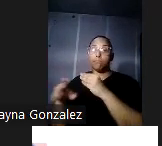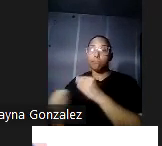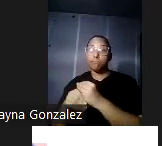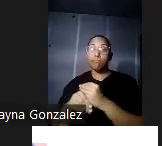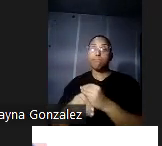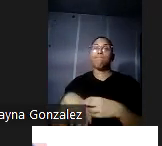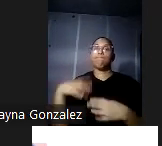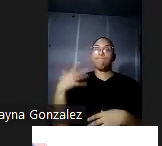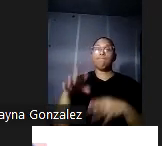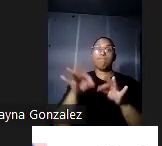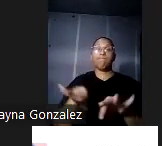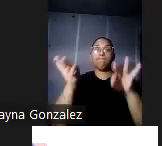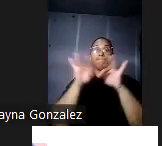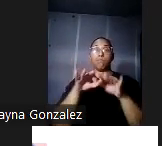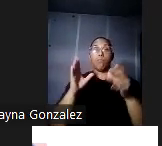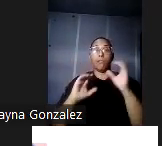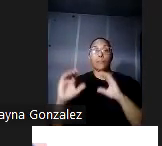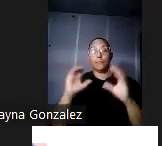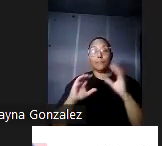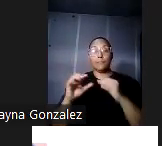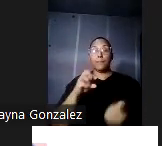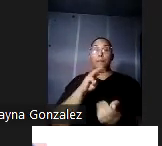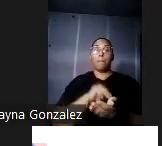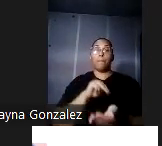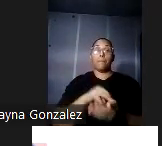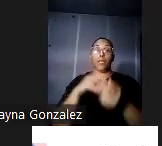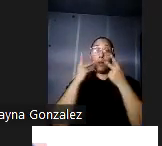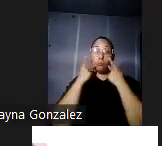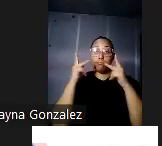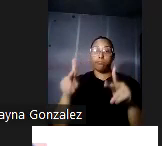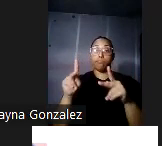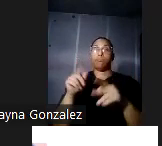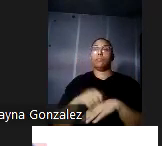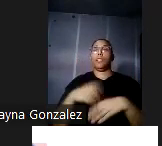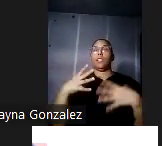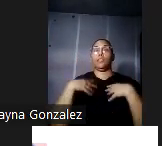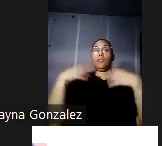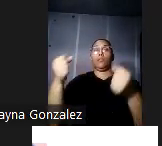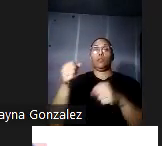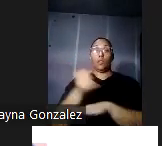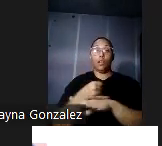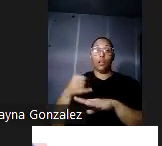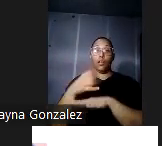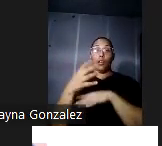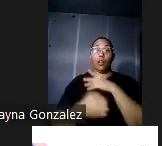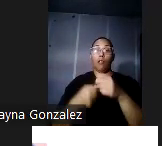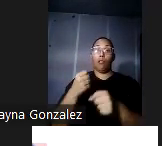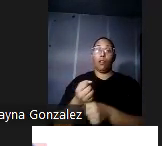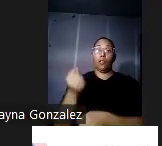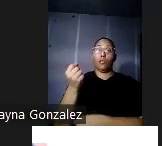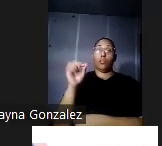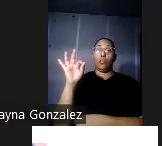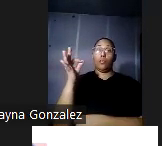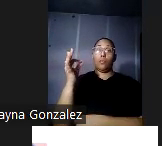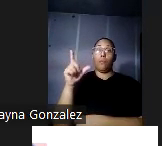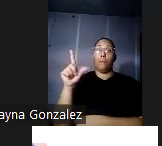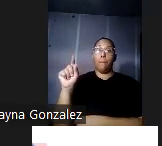e incluso contribuyó a la política pública de salud de la isla durante las primeras décadas del siglo XX y no puedo